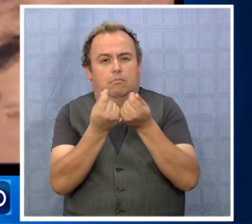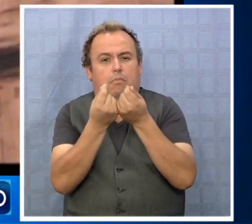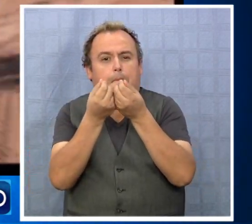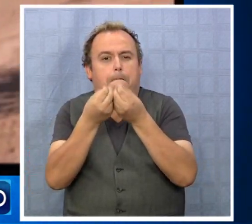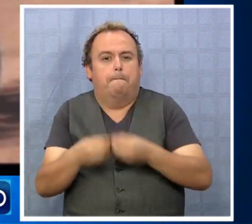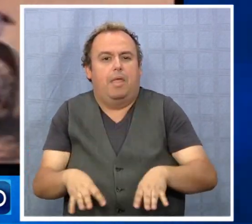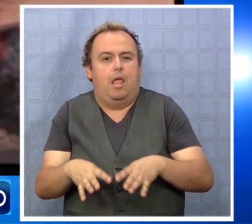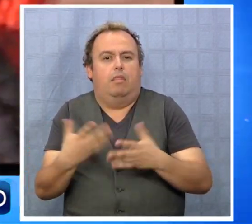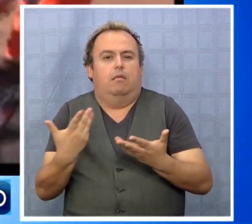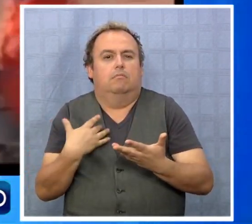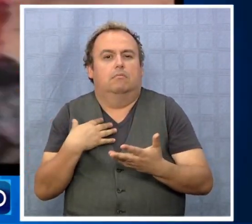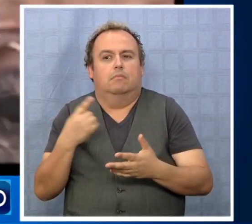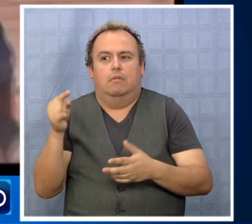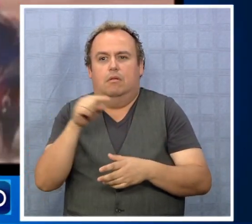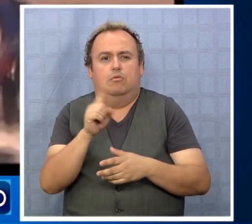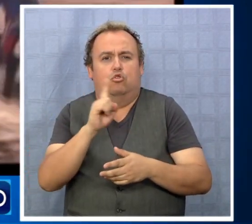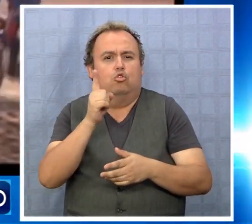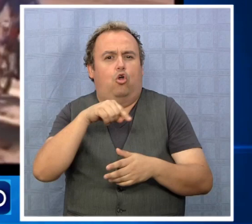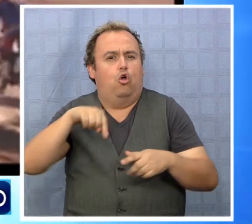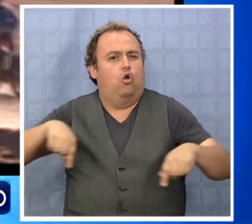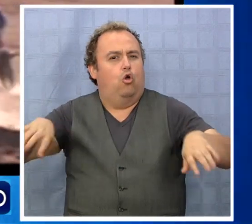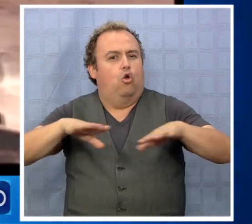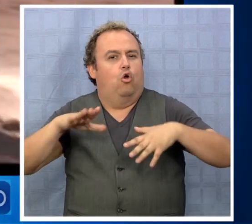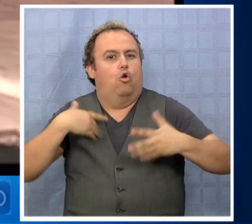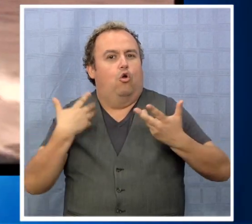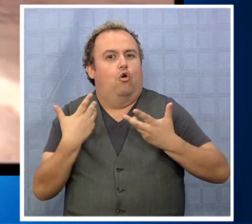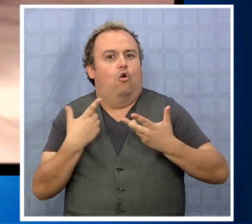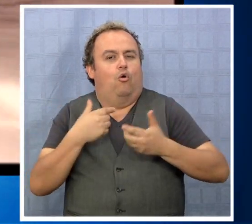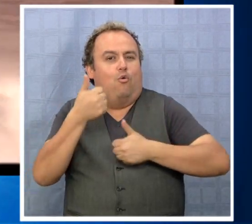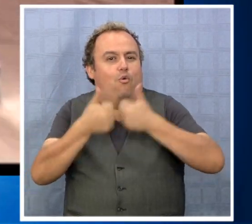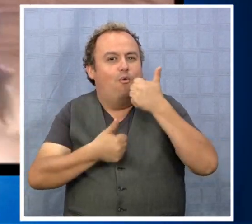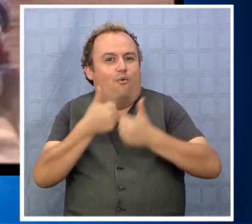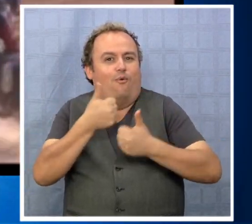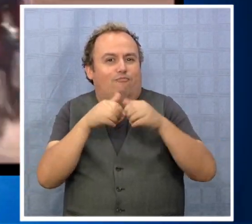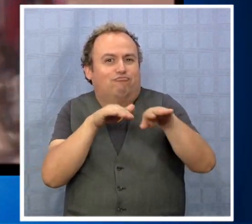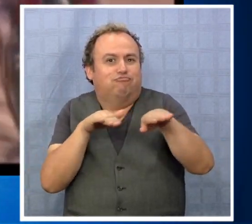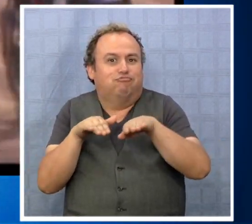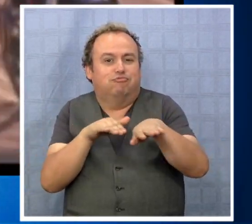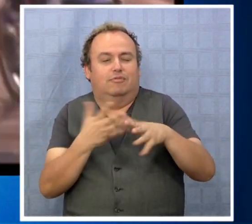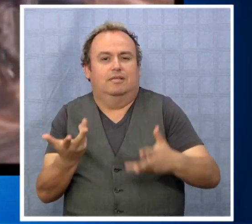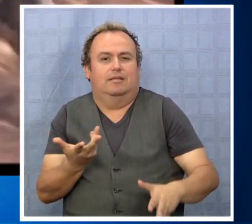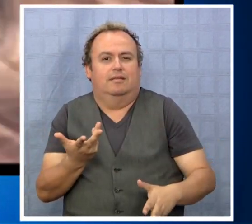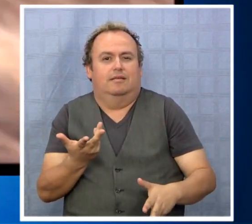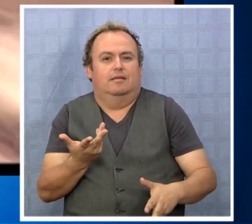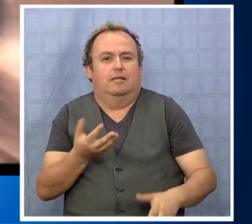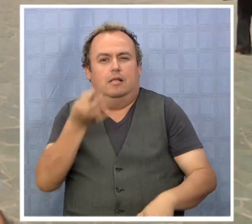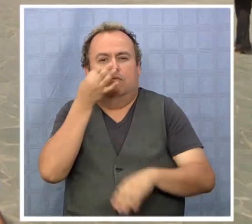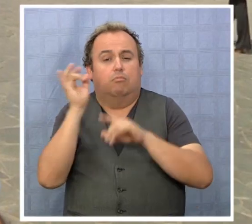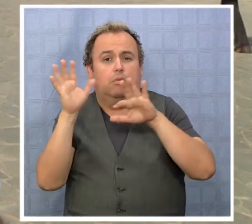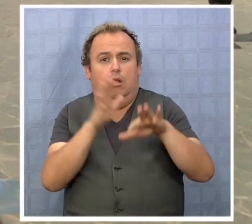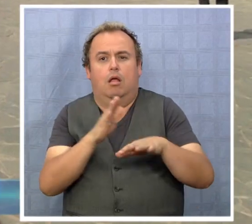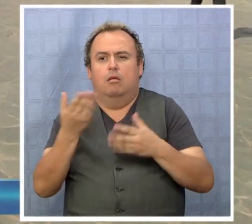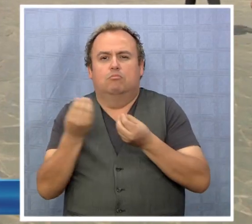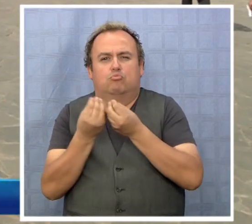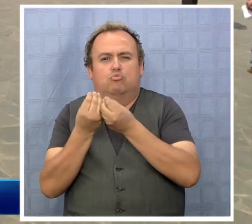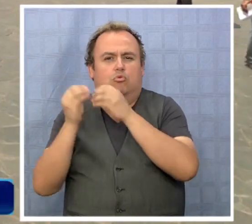al no ser parte de este circuito. En cuanto al sector turístico va a influir harto, porque se pierde plata.